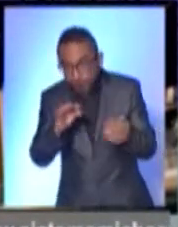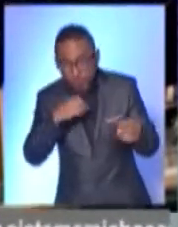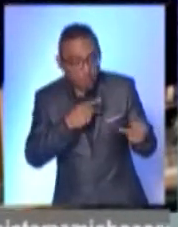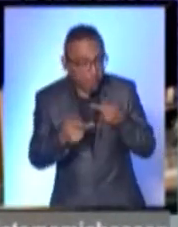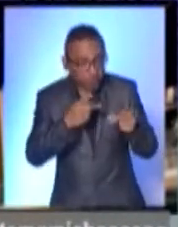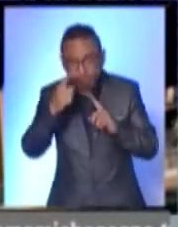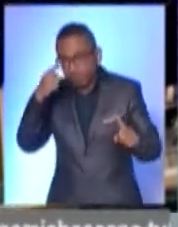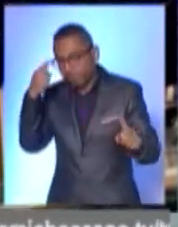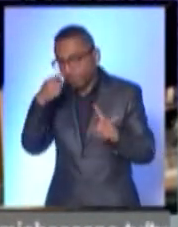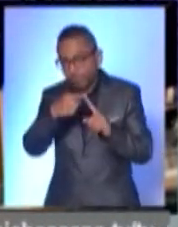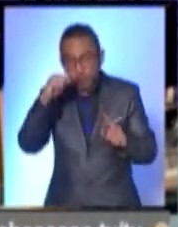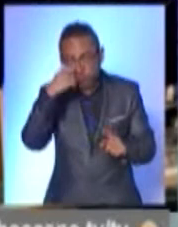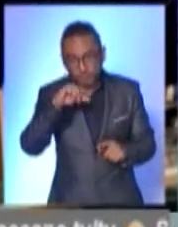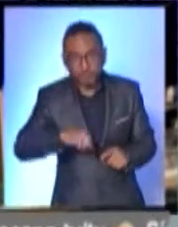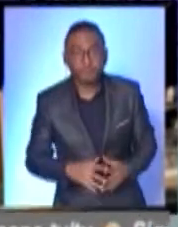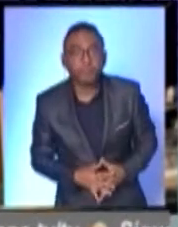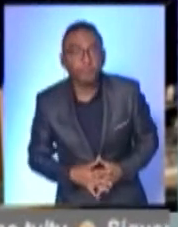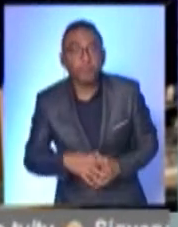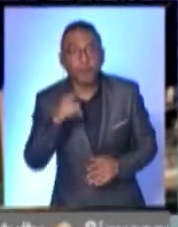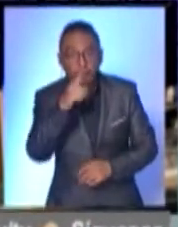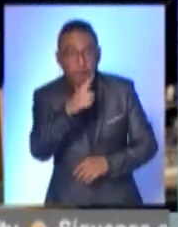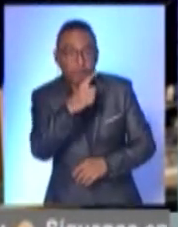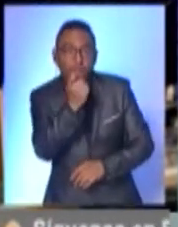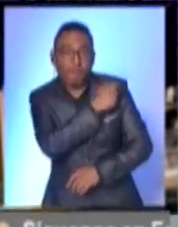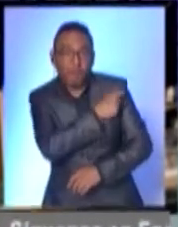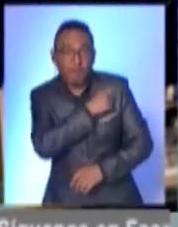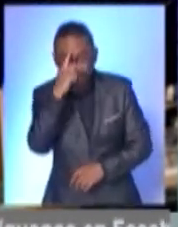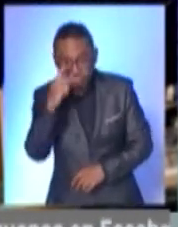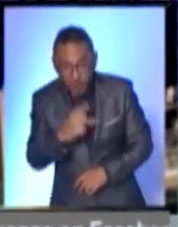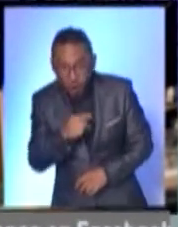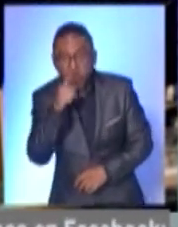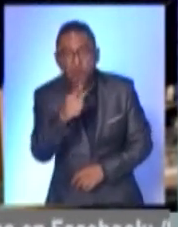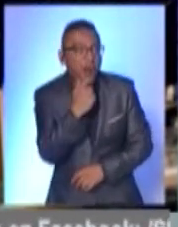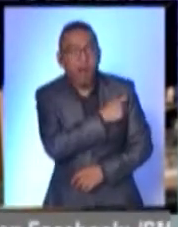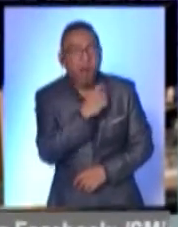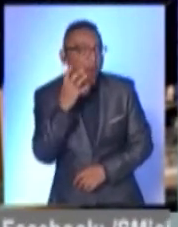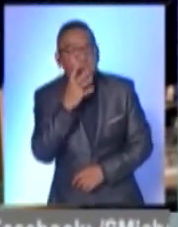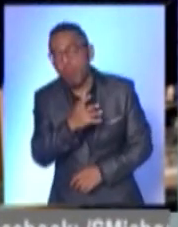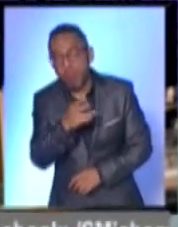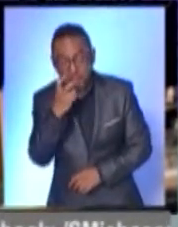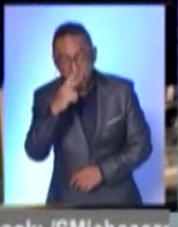preparado para esta noche. La peor vacuna es la que no se pone, así lo afirman especialistas.